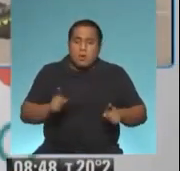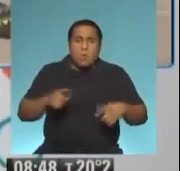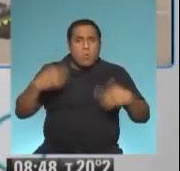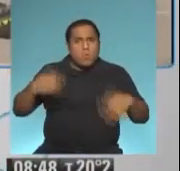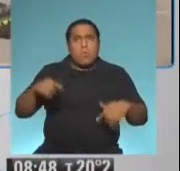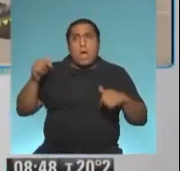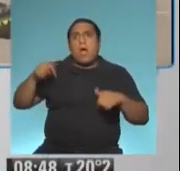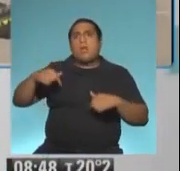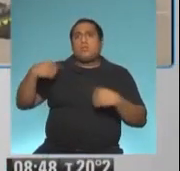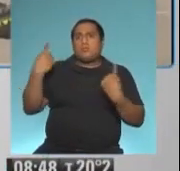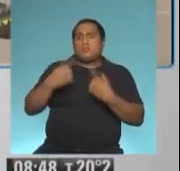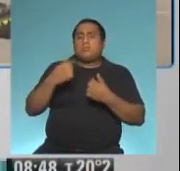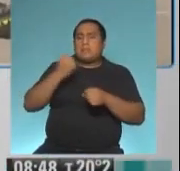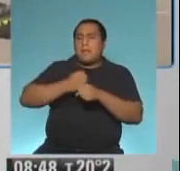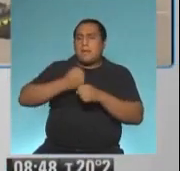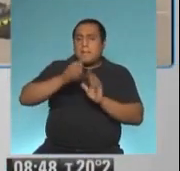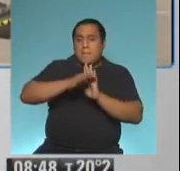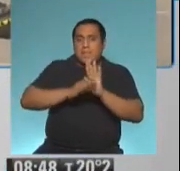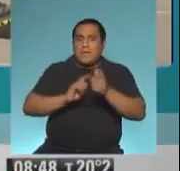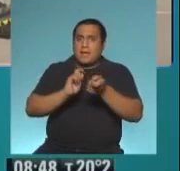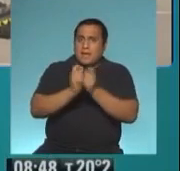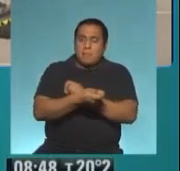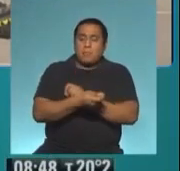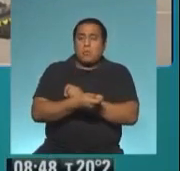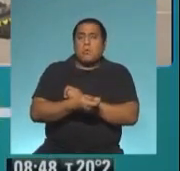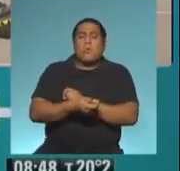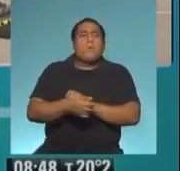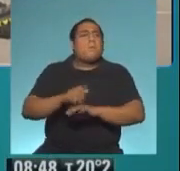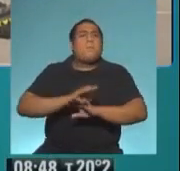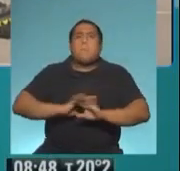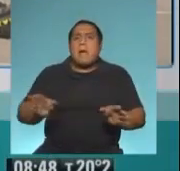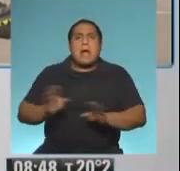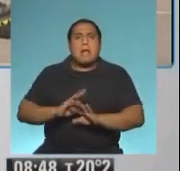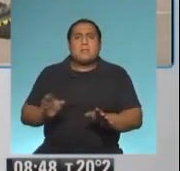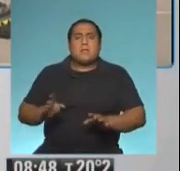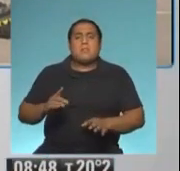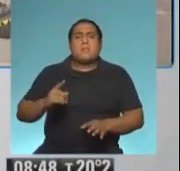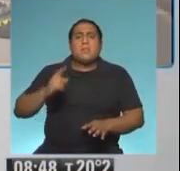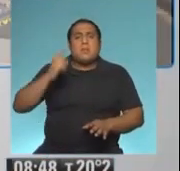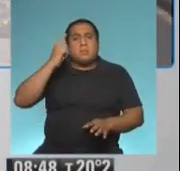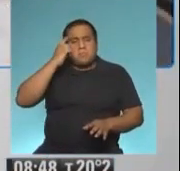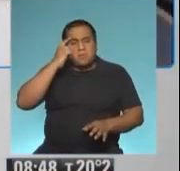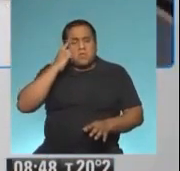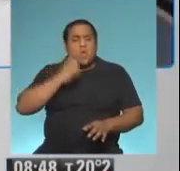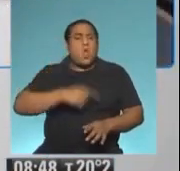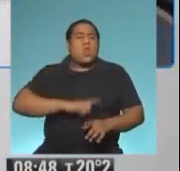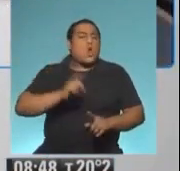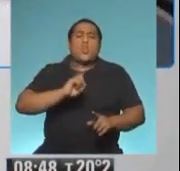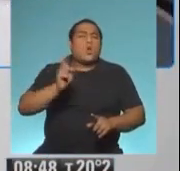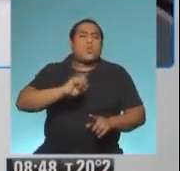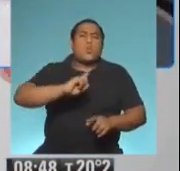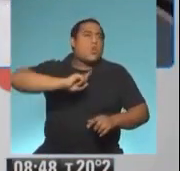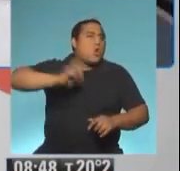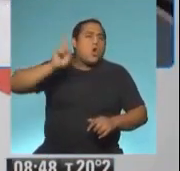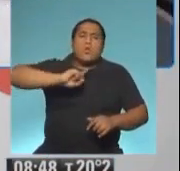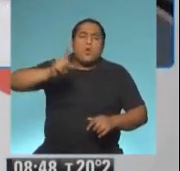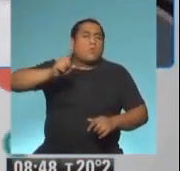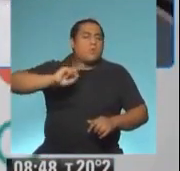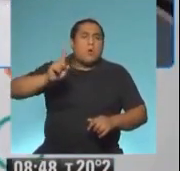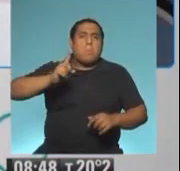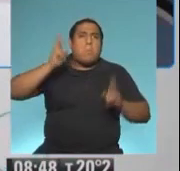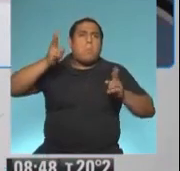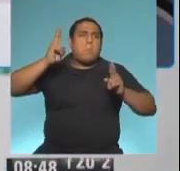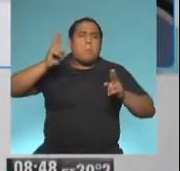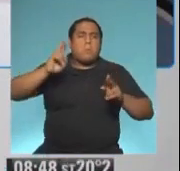cambiar la normativa que nunca más tengamos criterios prescriptivos y restrictivos tan importantes en el otorgamiento de este